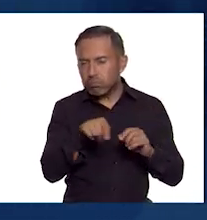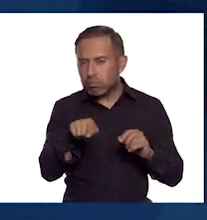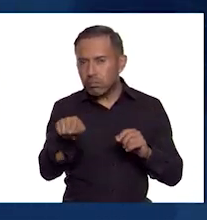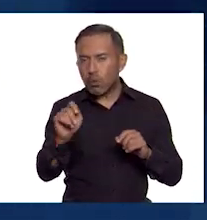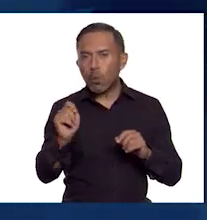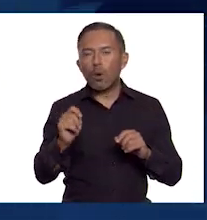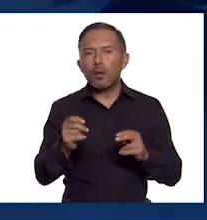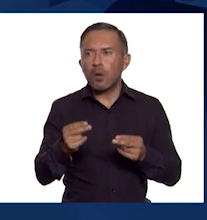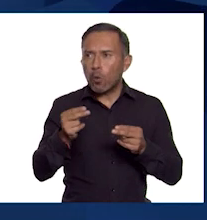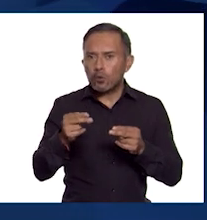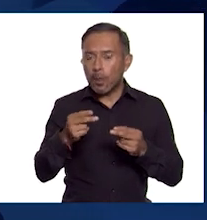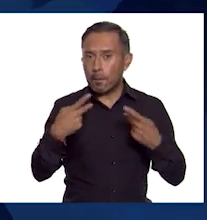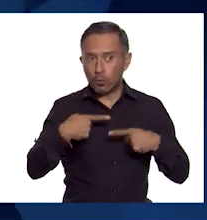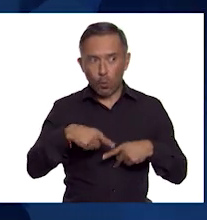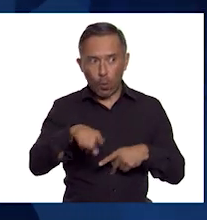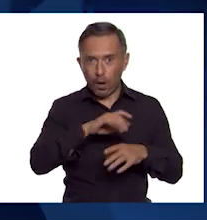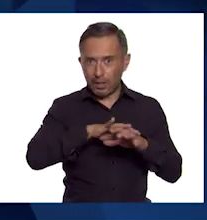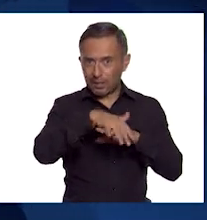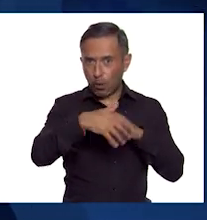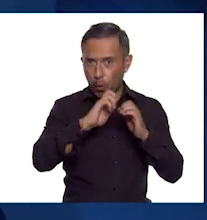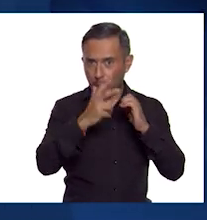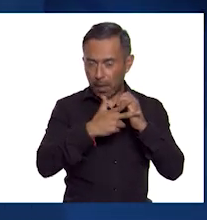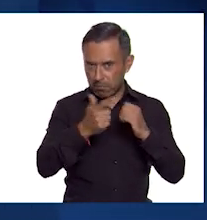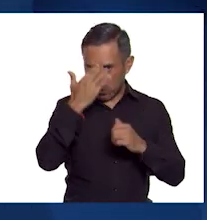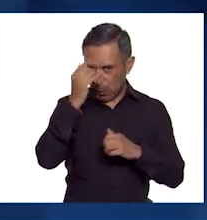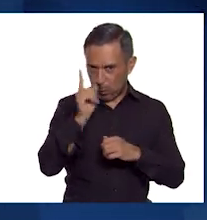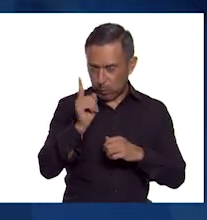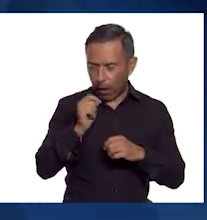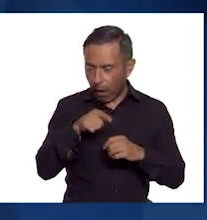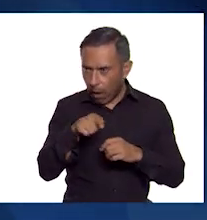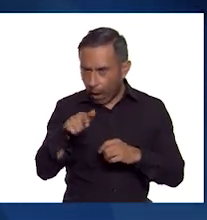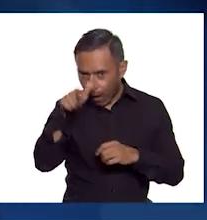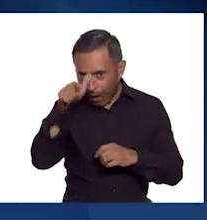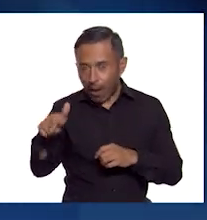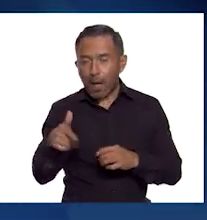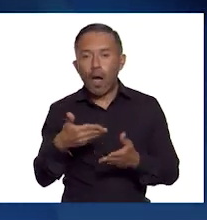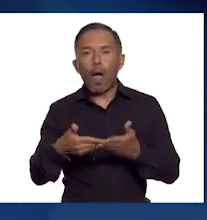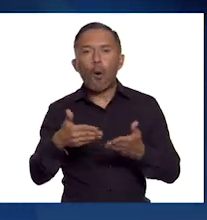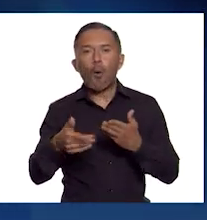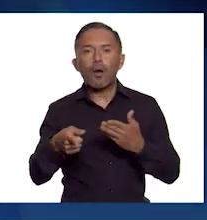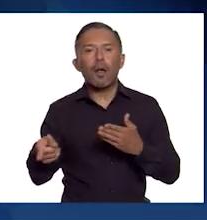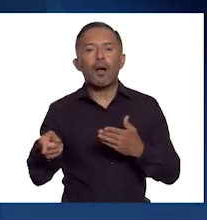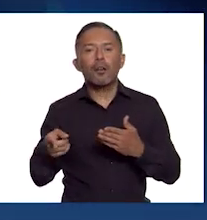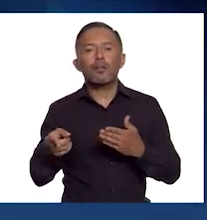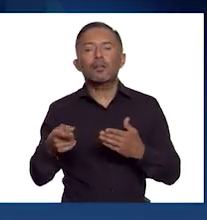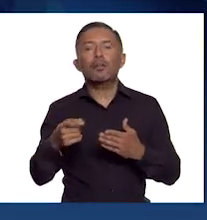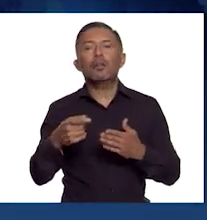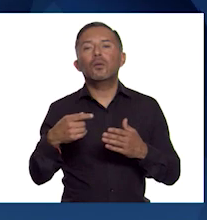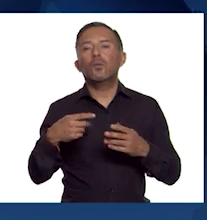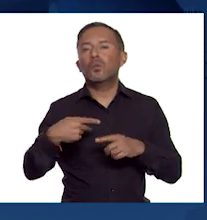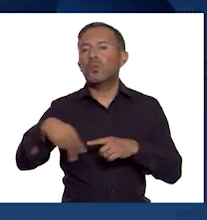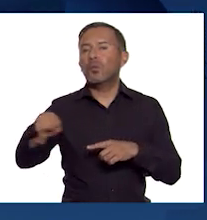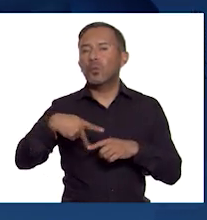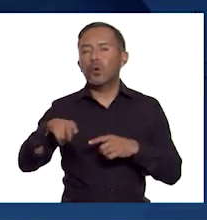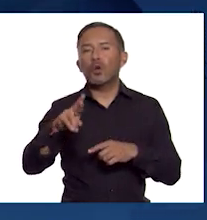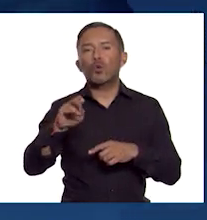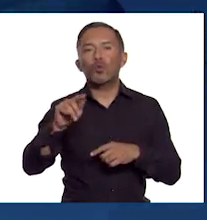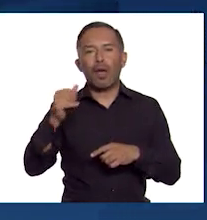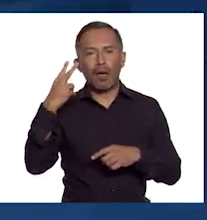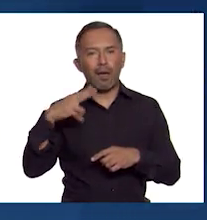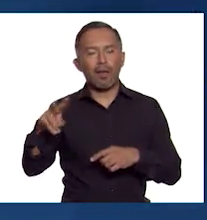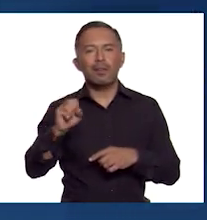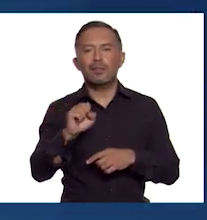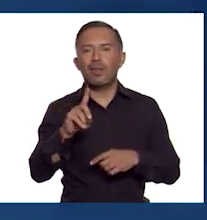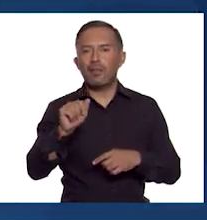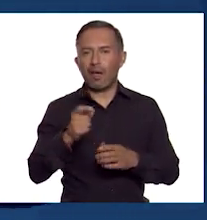desconocida por los occidentales. Hoy la llamamos como a este capullo la ruta de la seda. Pero para